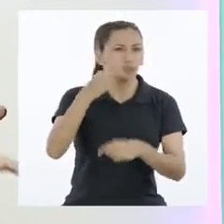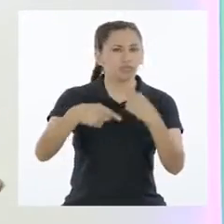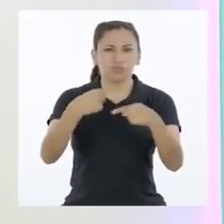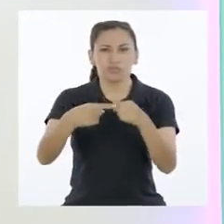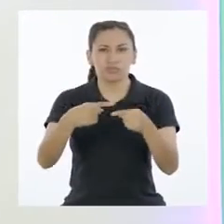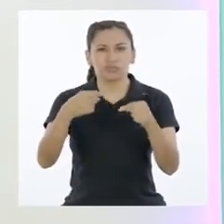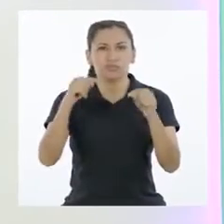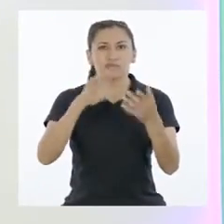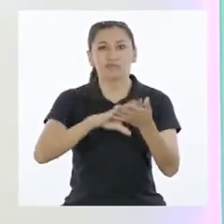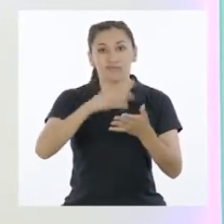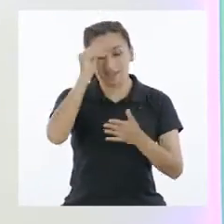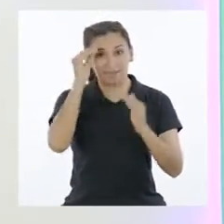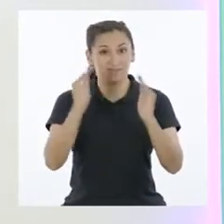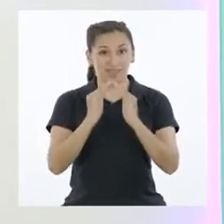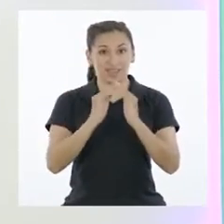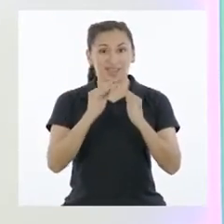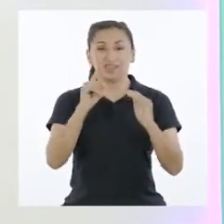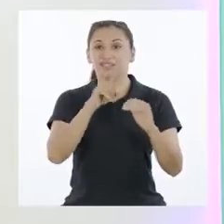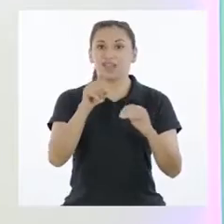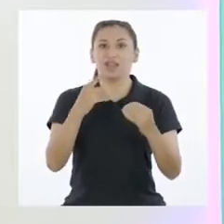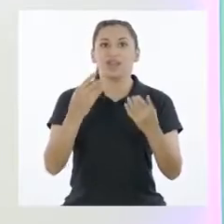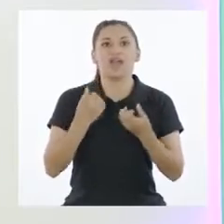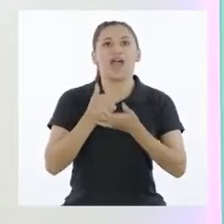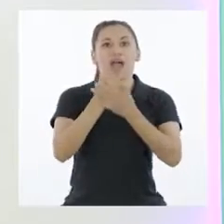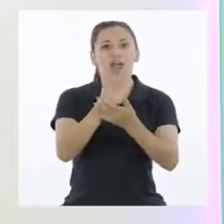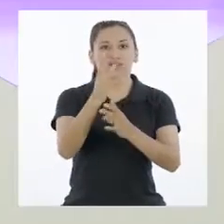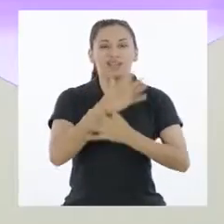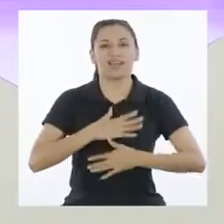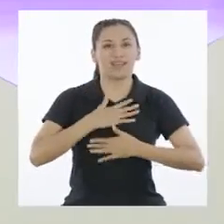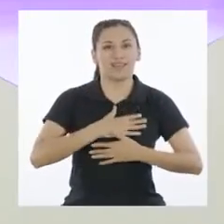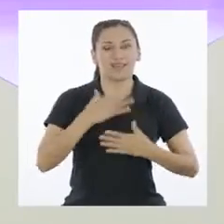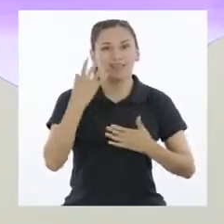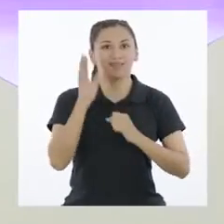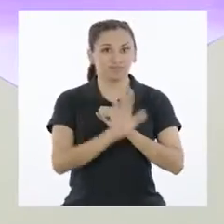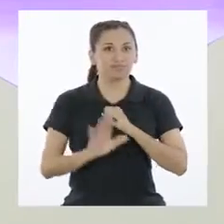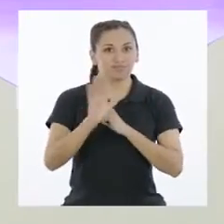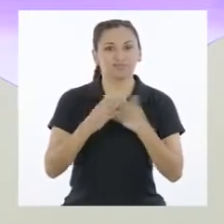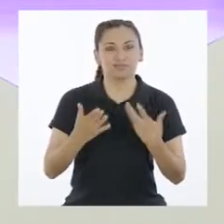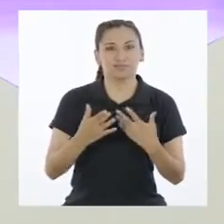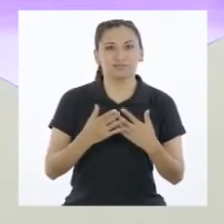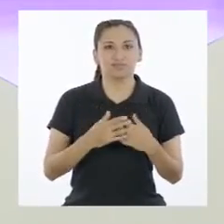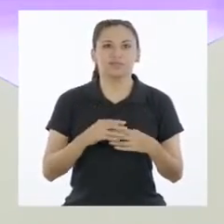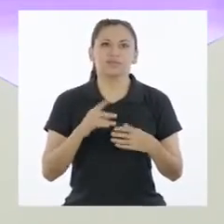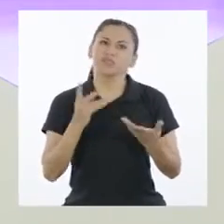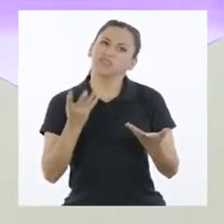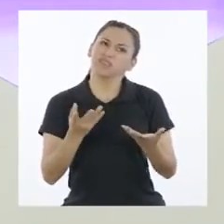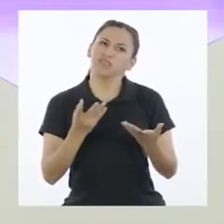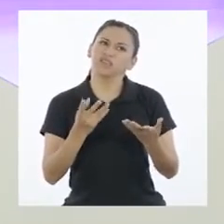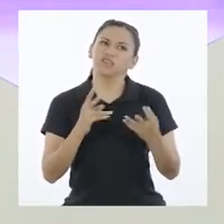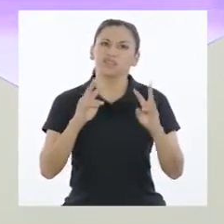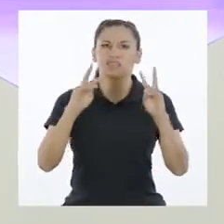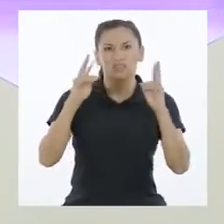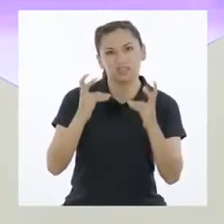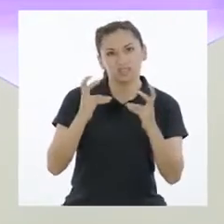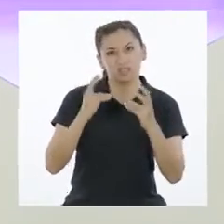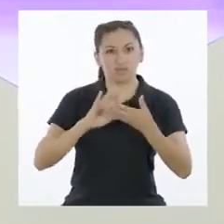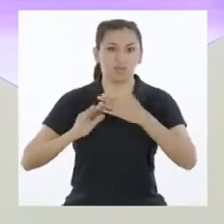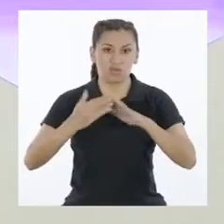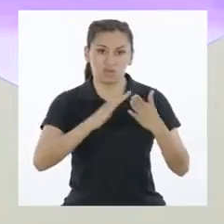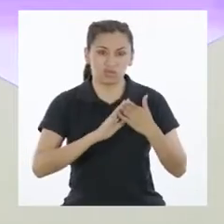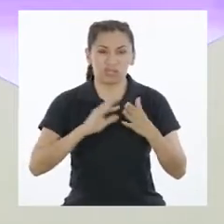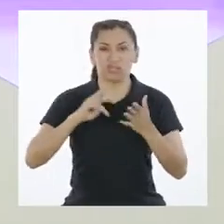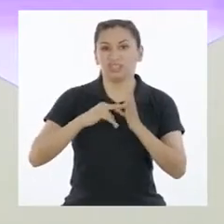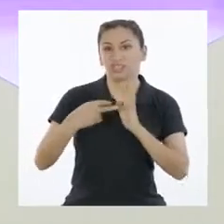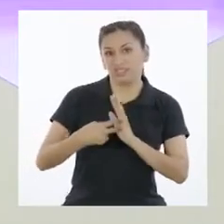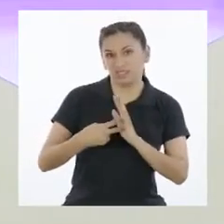los días desde casa y que aprende de manera entretenida y segura. Mario, tener público no es igual a ser un asunto